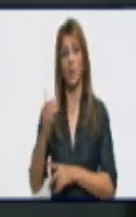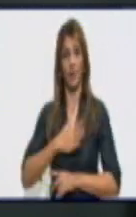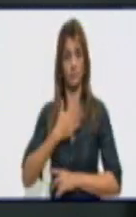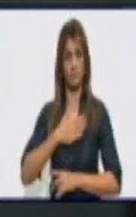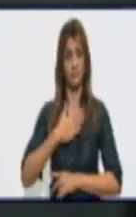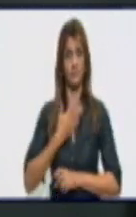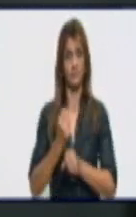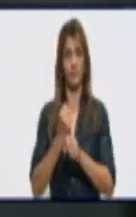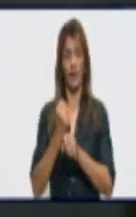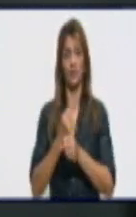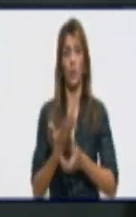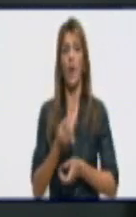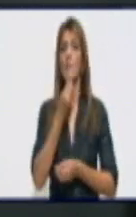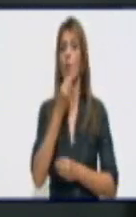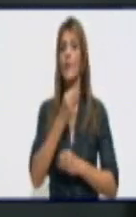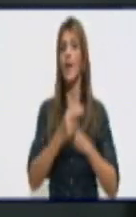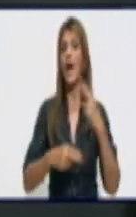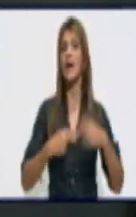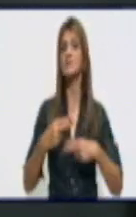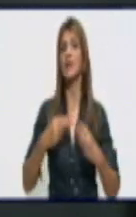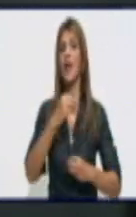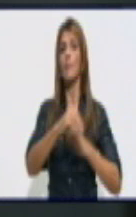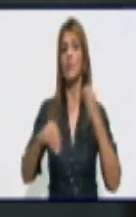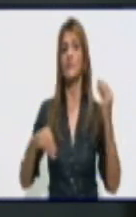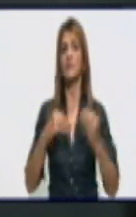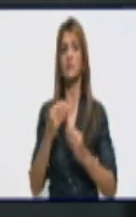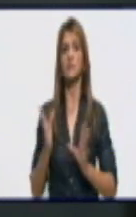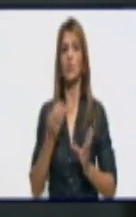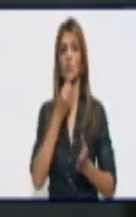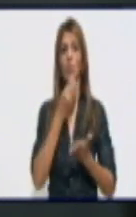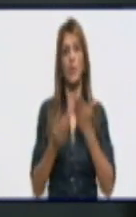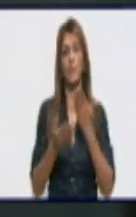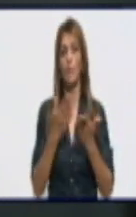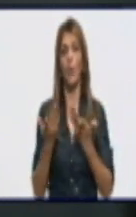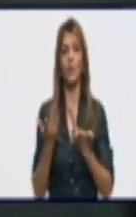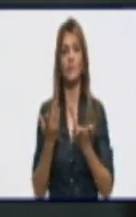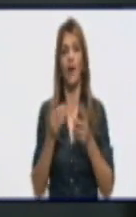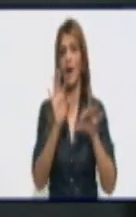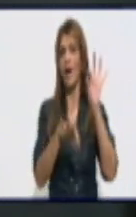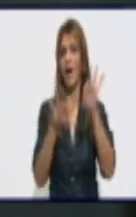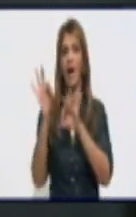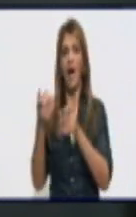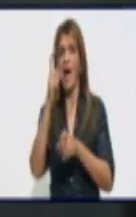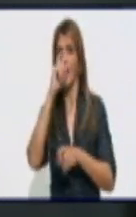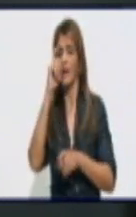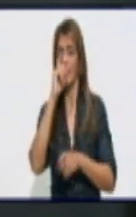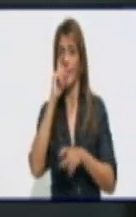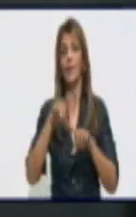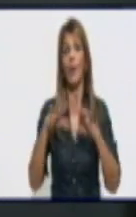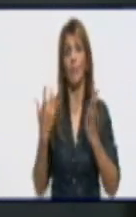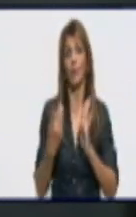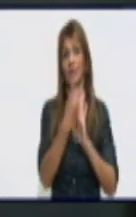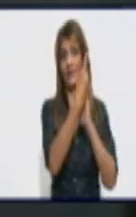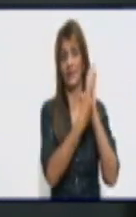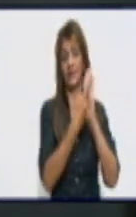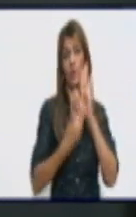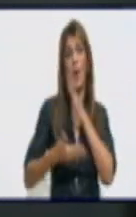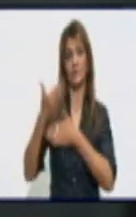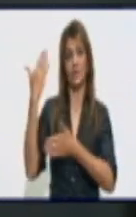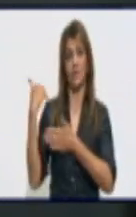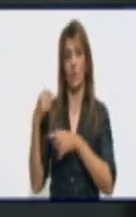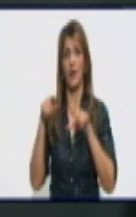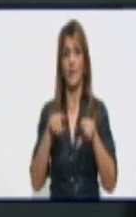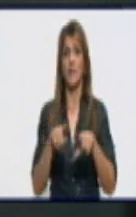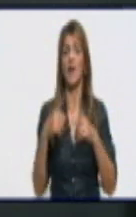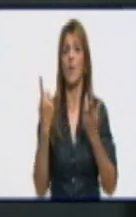puede hacer la modificación sin límite de edad. Porque en los decretos anteriores, es decir, había un límite que el que tenía más de